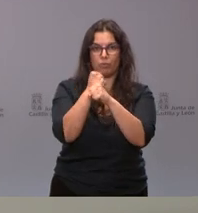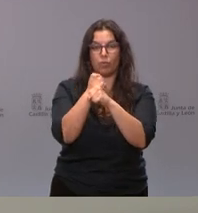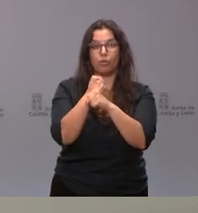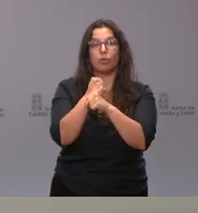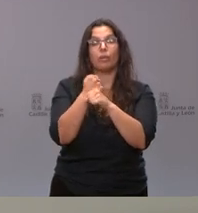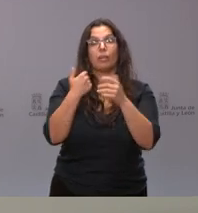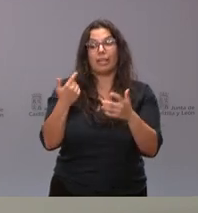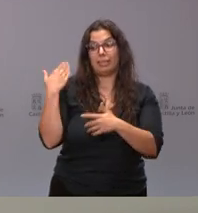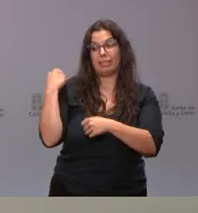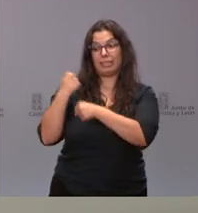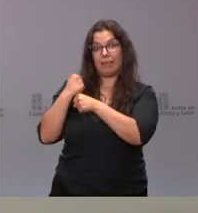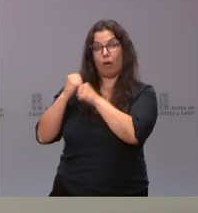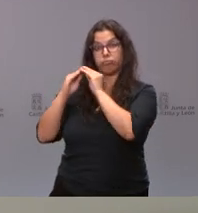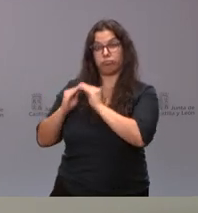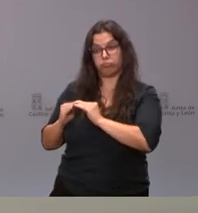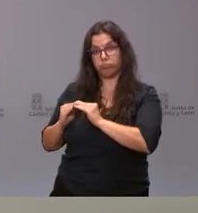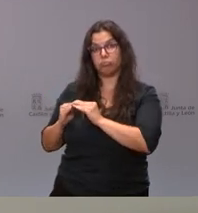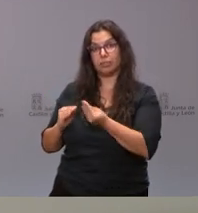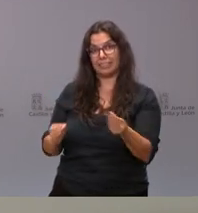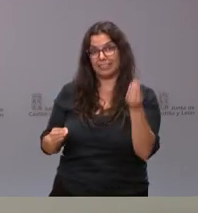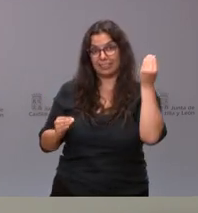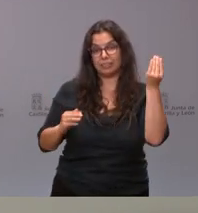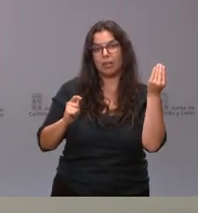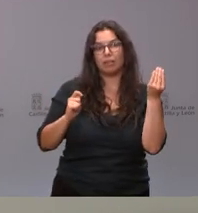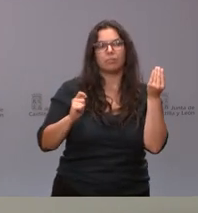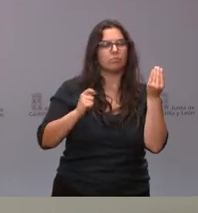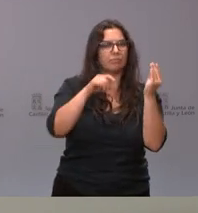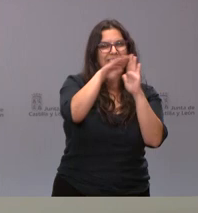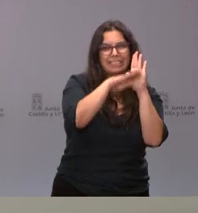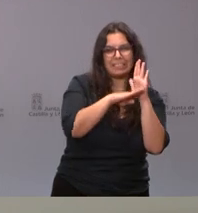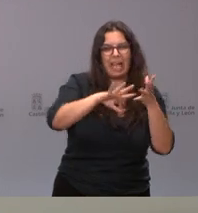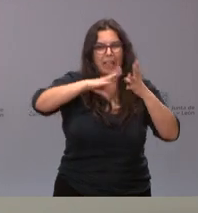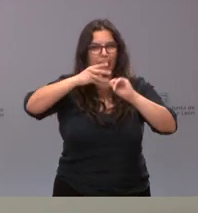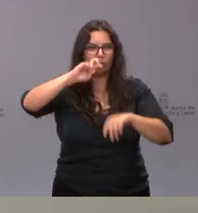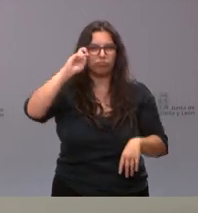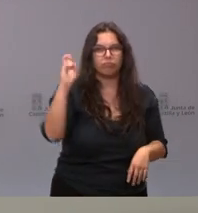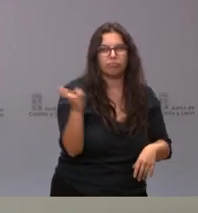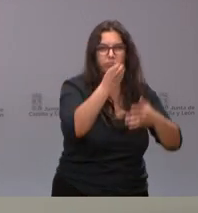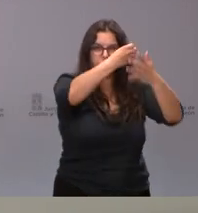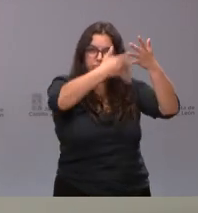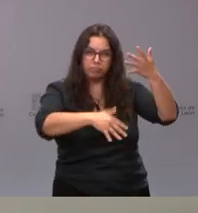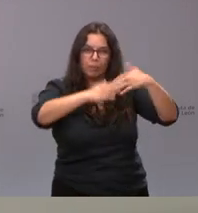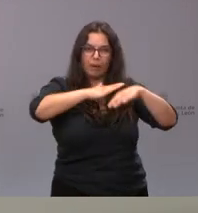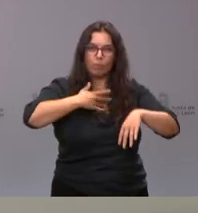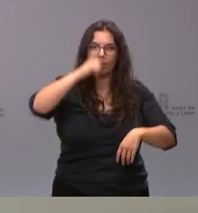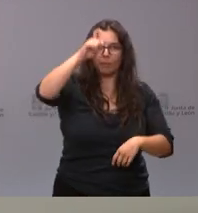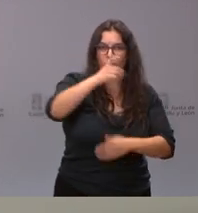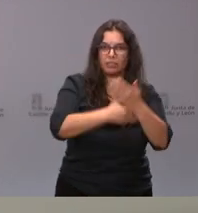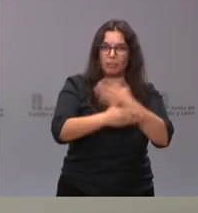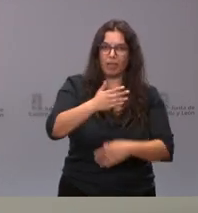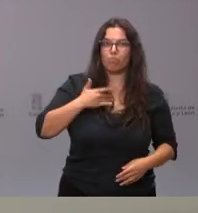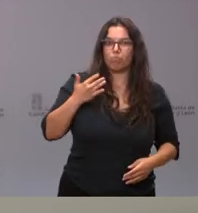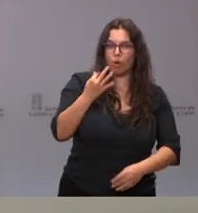trabajo que se hizo en su momento y que identificaba todo tipo de adaptaciones al puesto para facilitar que pudiera ser desempeñado por personas con